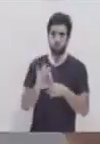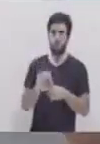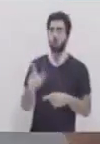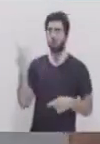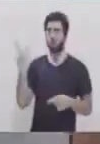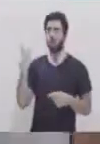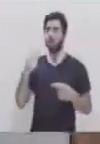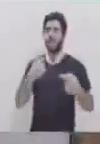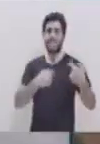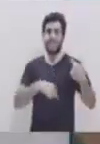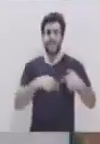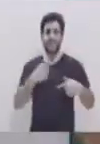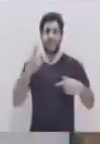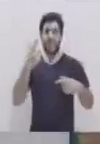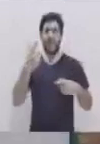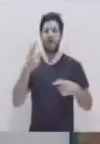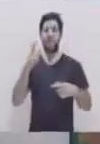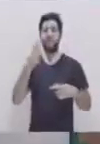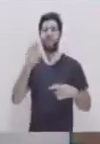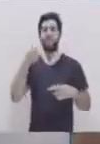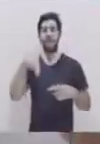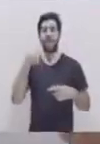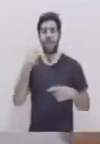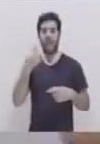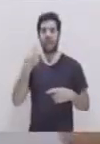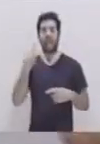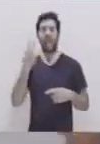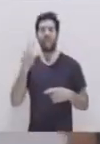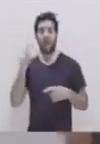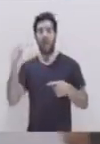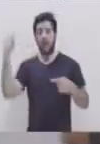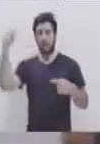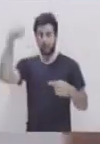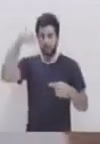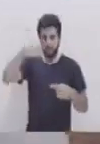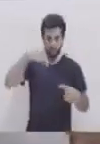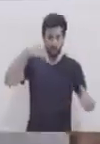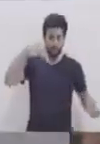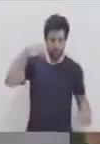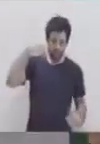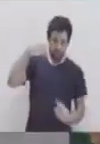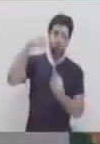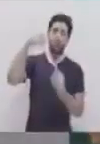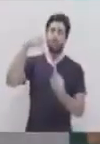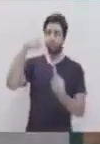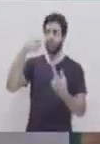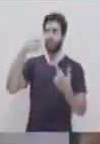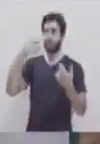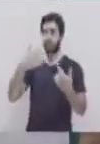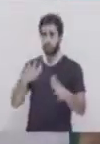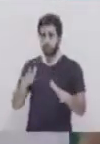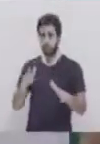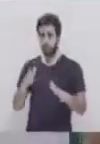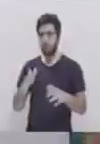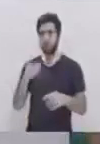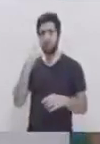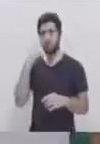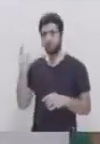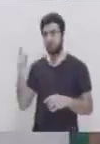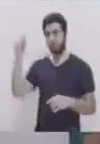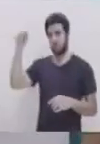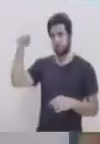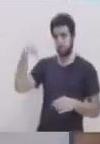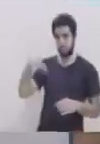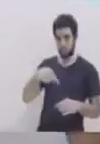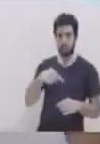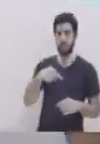inferior y la vena cava superior. Entran a la aurícula derecha. Luego, se dirigen hacia el ventrículo